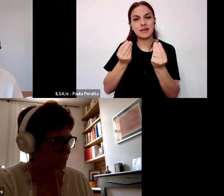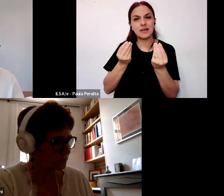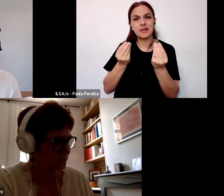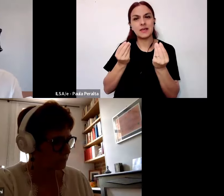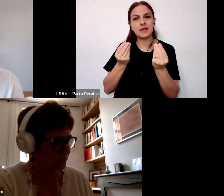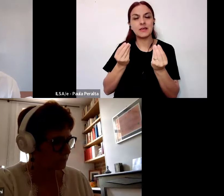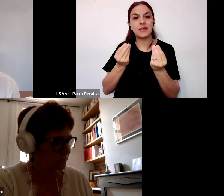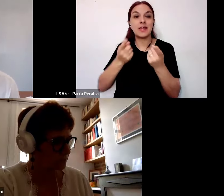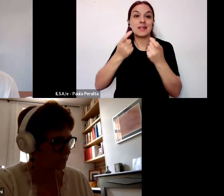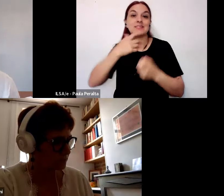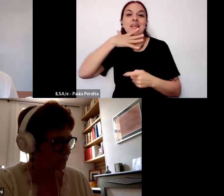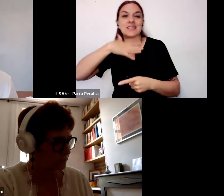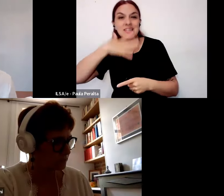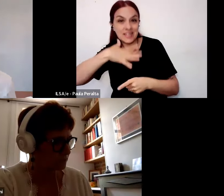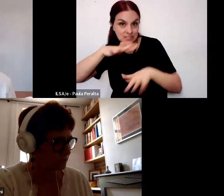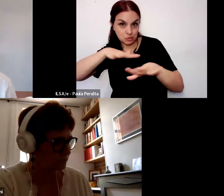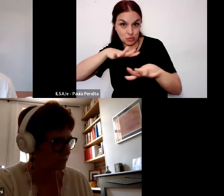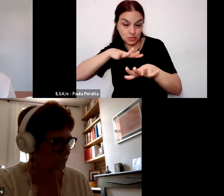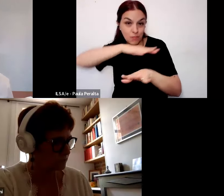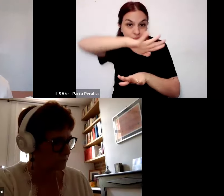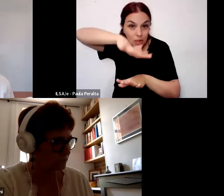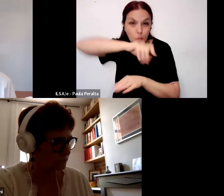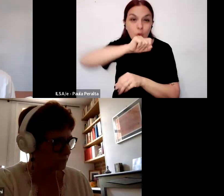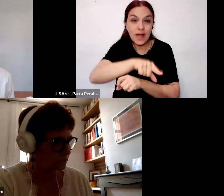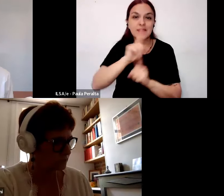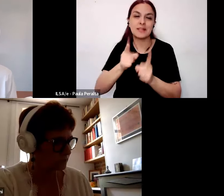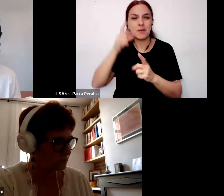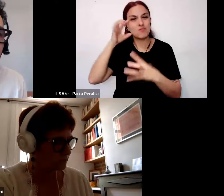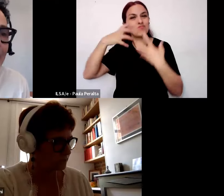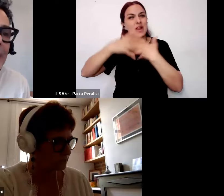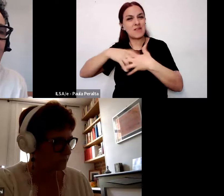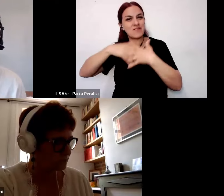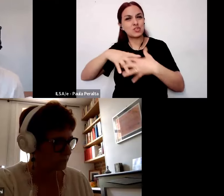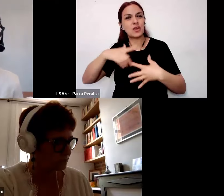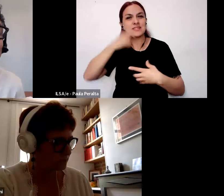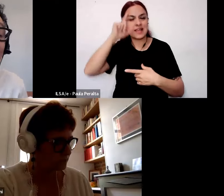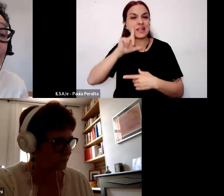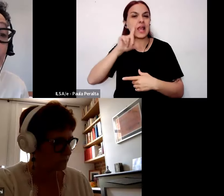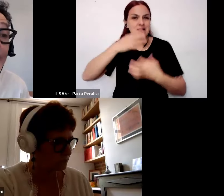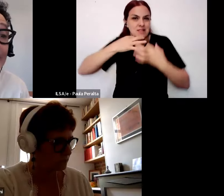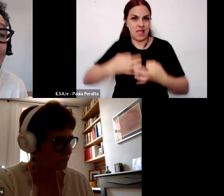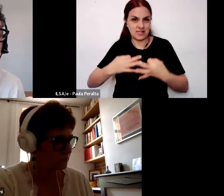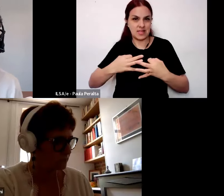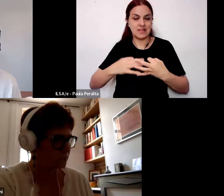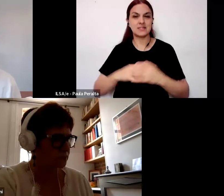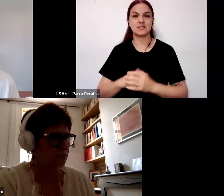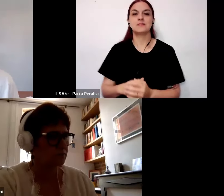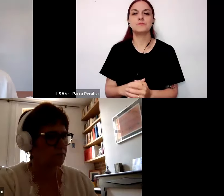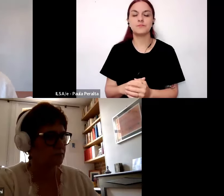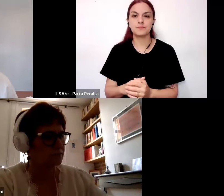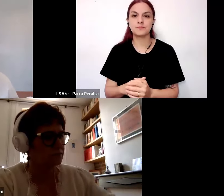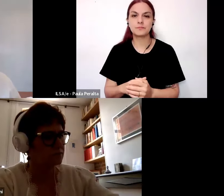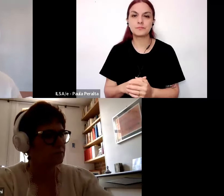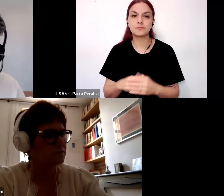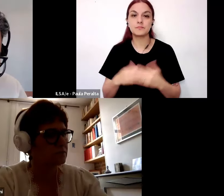por comprensiones situacionales y también por reflexiones éticas como algunos llamarían formas de saber pronético es decir